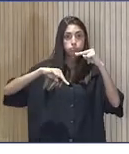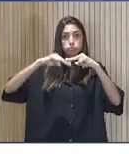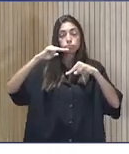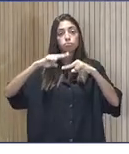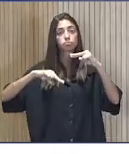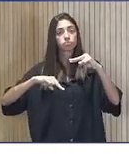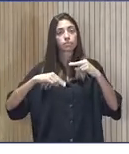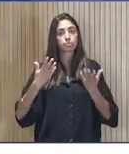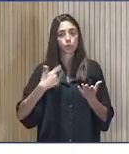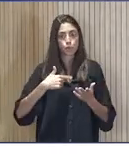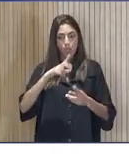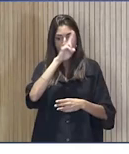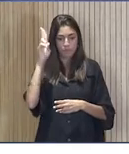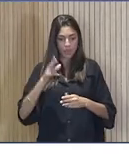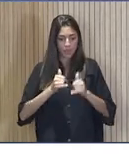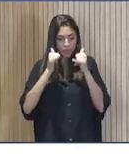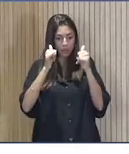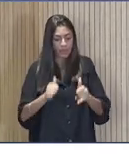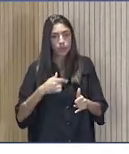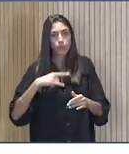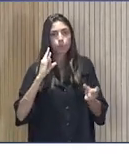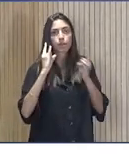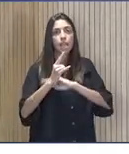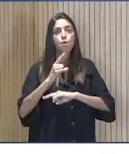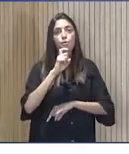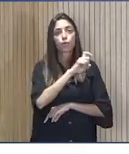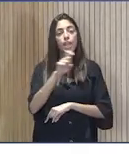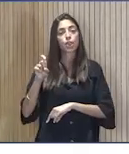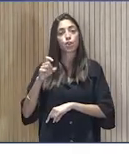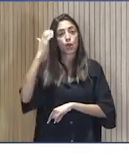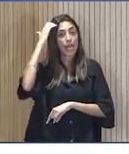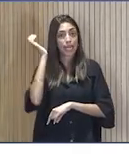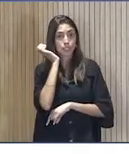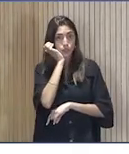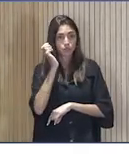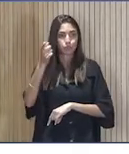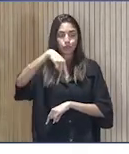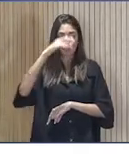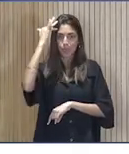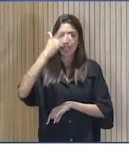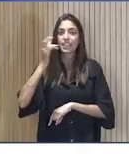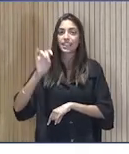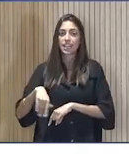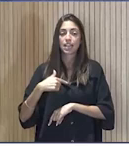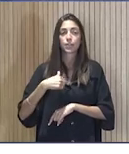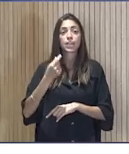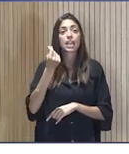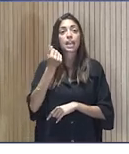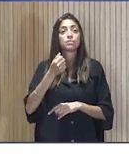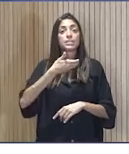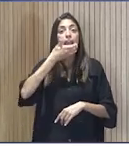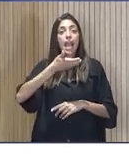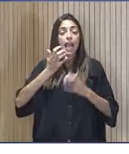Pero es que llego a Madrid y me llaman de la Fundación Reina Sofía, ya se pueden imaginar quién. Oye, ¿cuánto cuesta la caldera? ¿Qué ponemos? ¿Qué